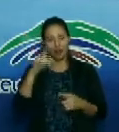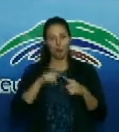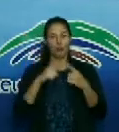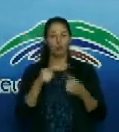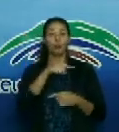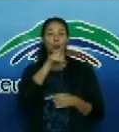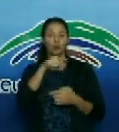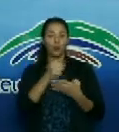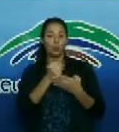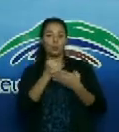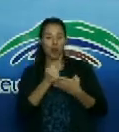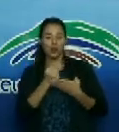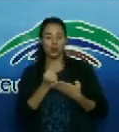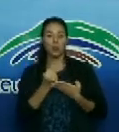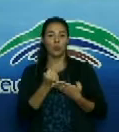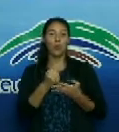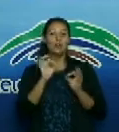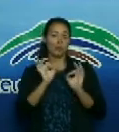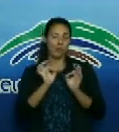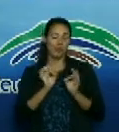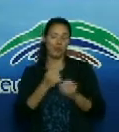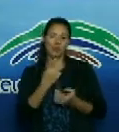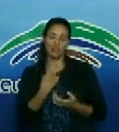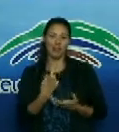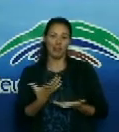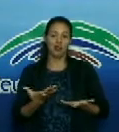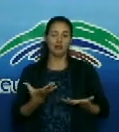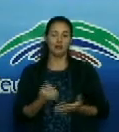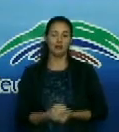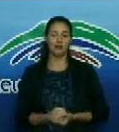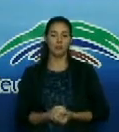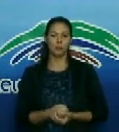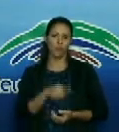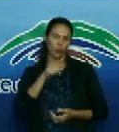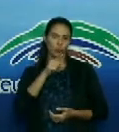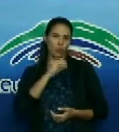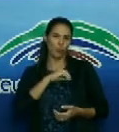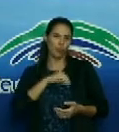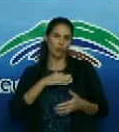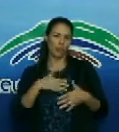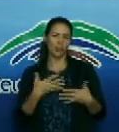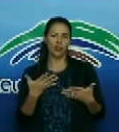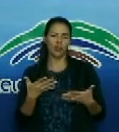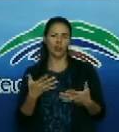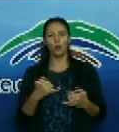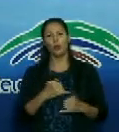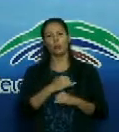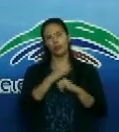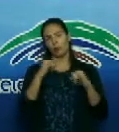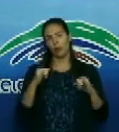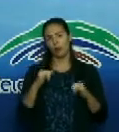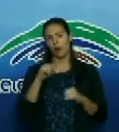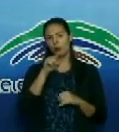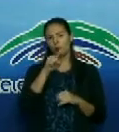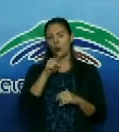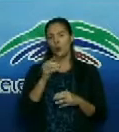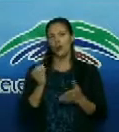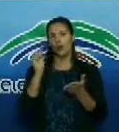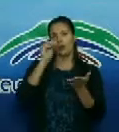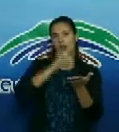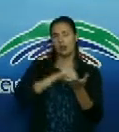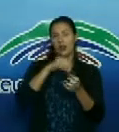realmente tanto lo necesitan ¿qué sintió Idelmis cuando se le comunicó que iba a cumplir una tarea tan